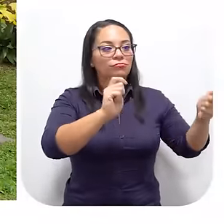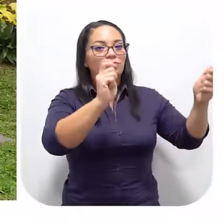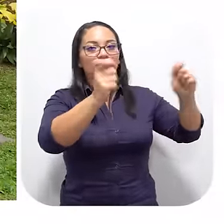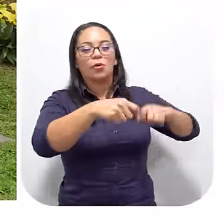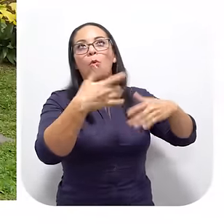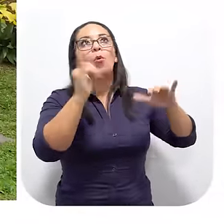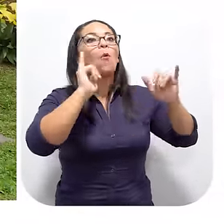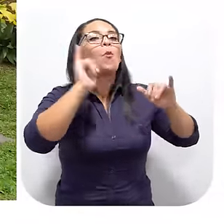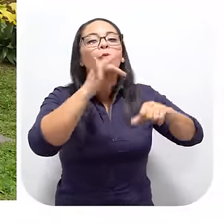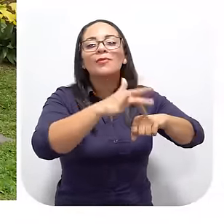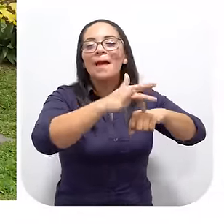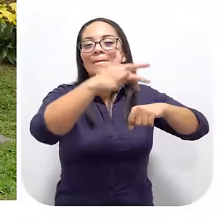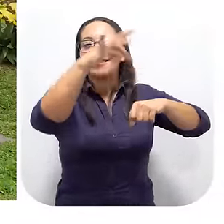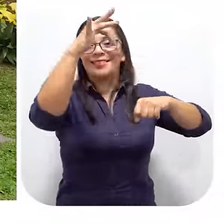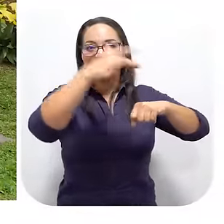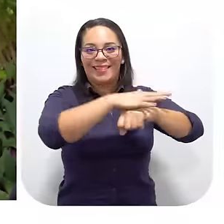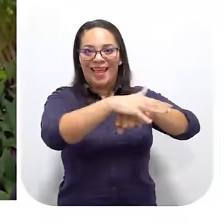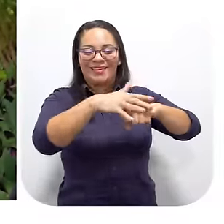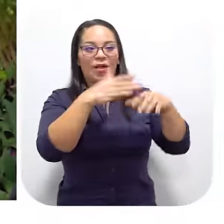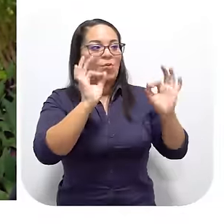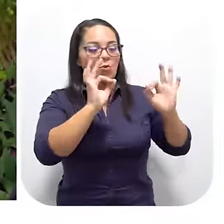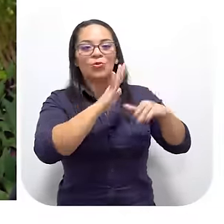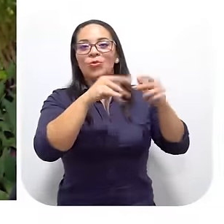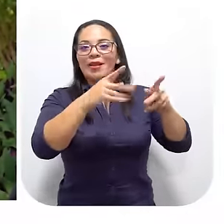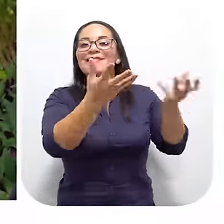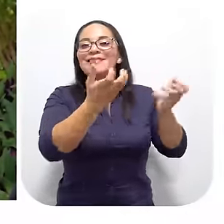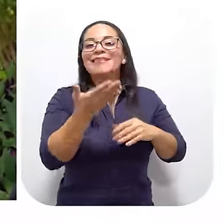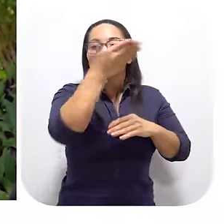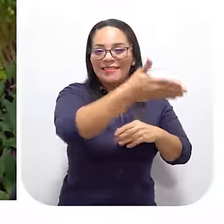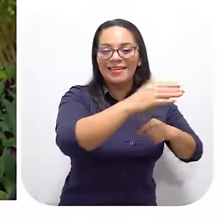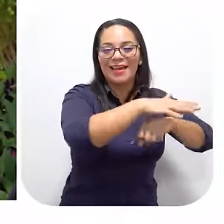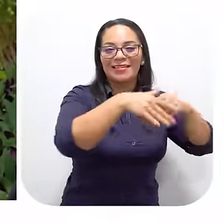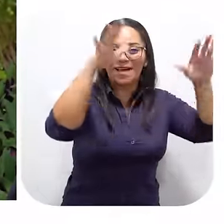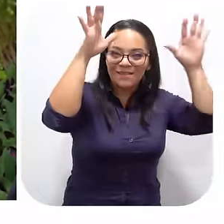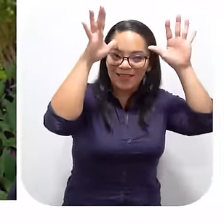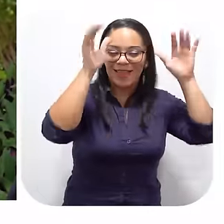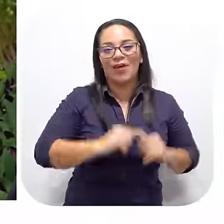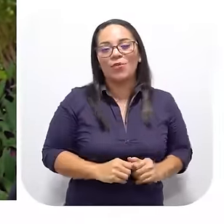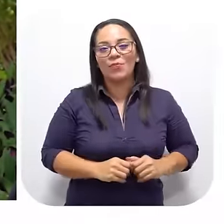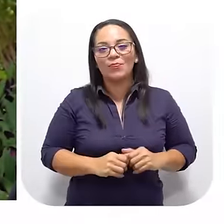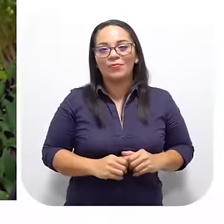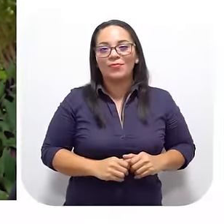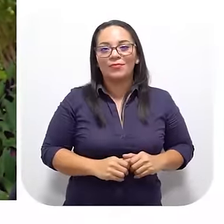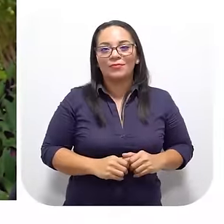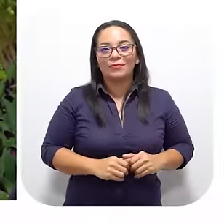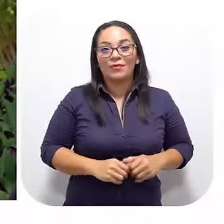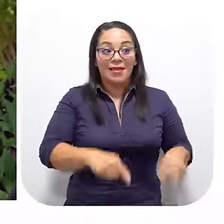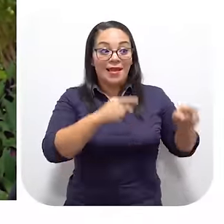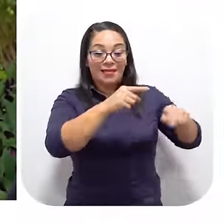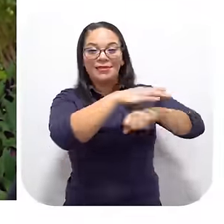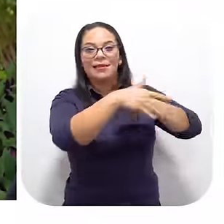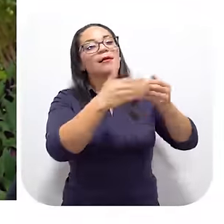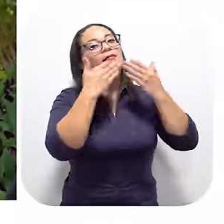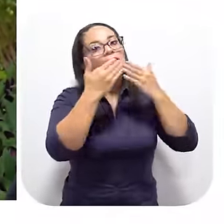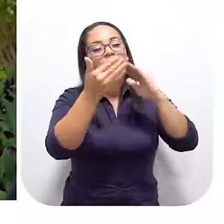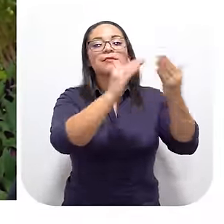Se ha convertido Un diamante en bruto Ahora Toda la gente Quiere ir a la isla de Nado La isla de Nado Está como